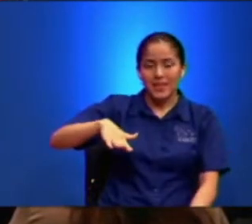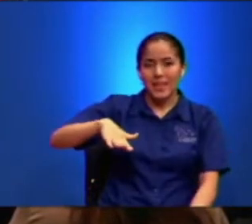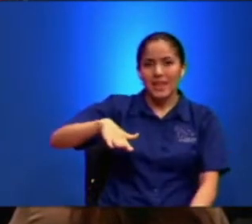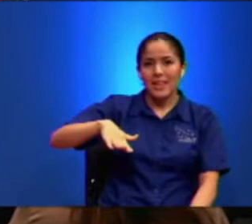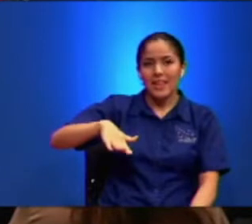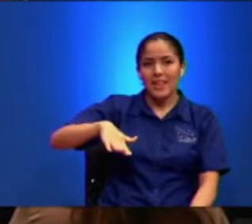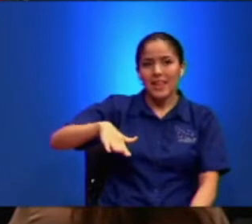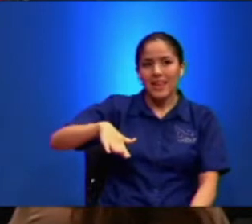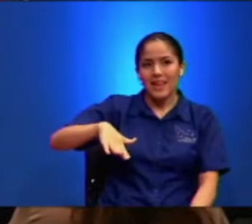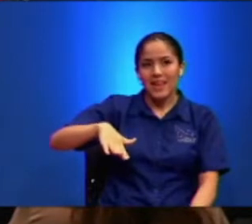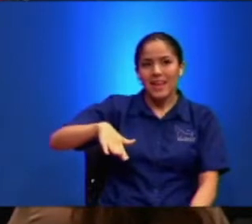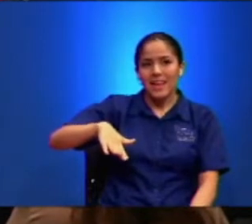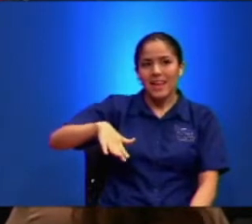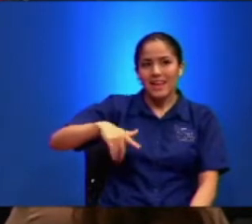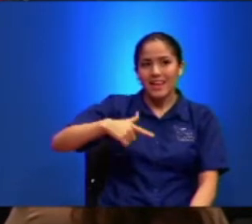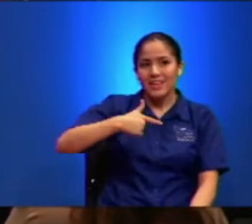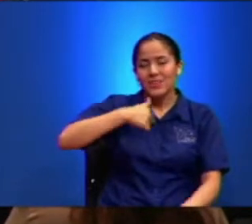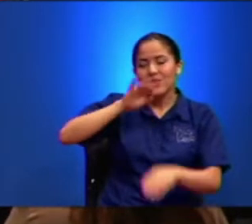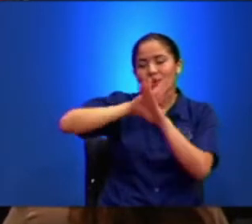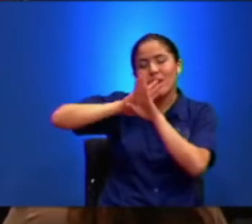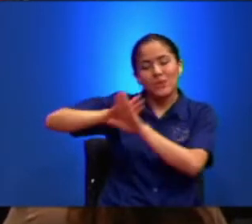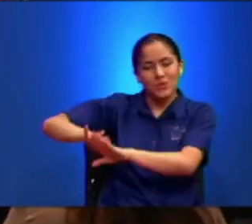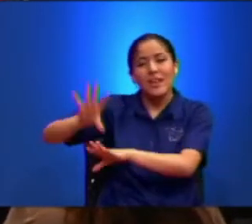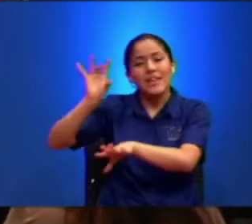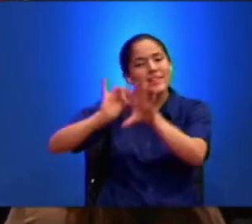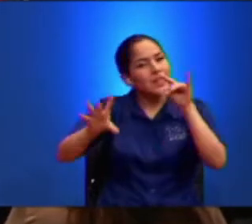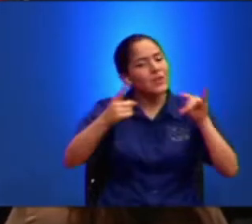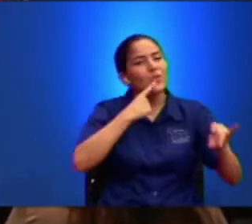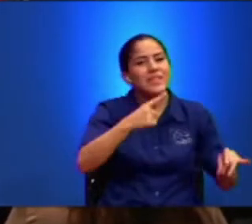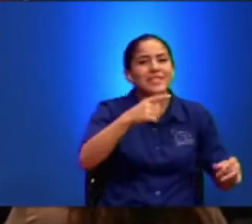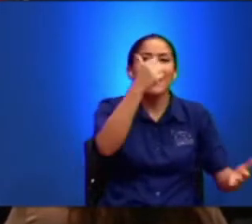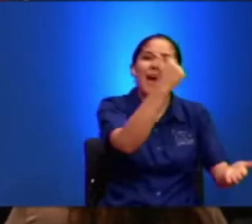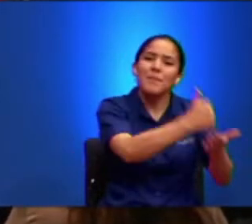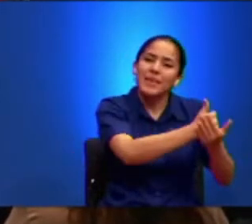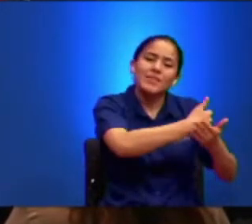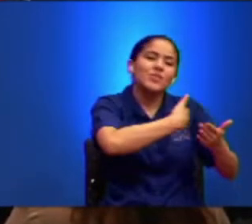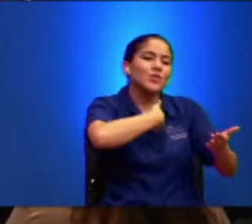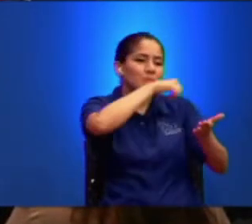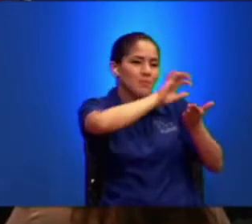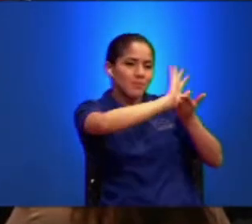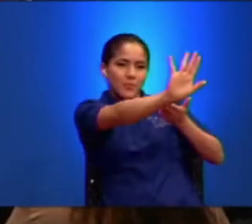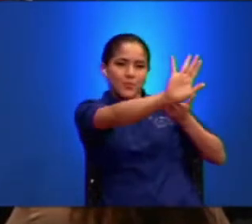Renuncio Reprendo Rechazo Y Si Alguno Está Diciendo Amén Reviro En Contra